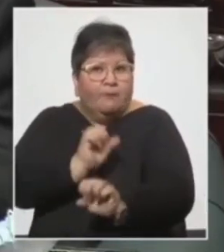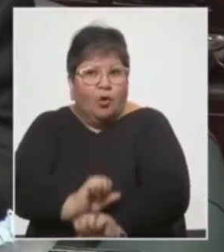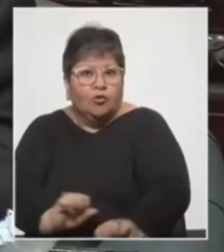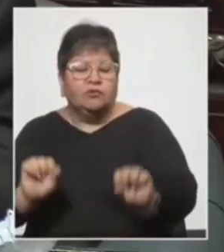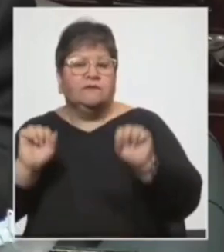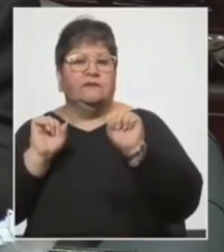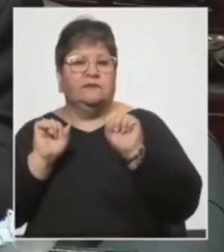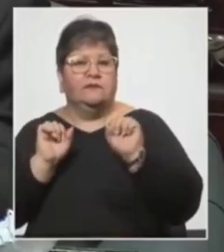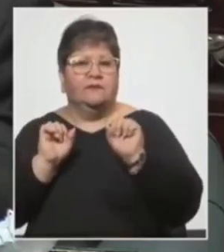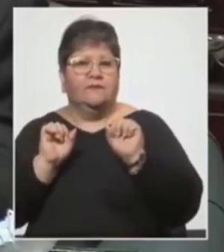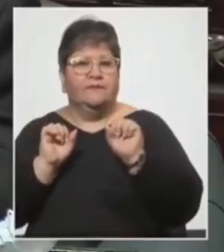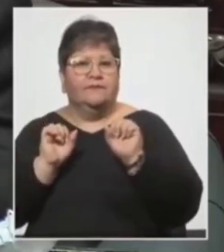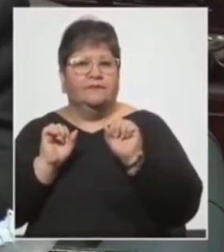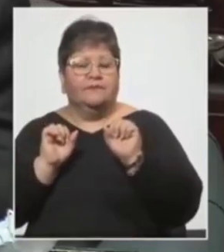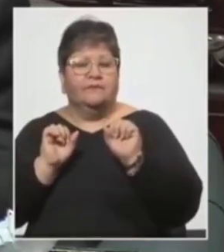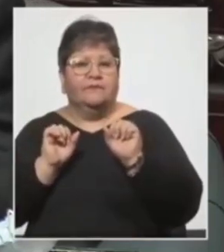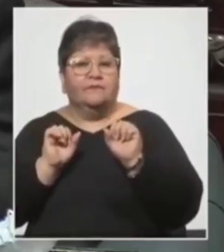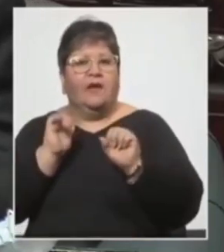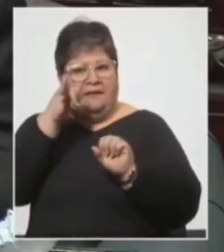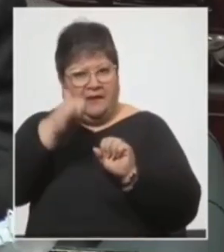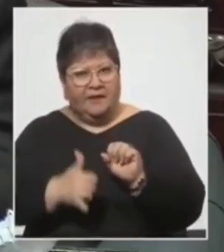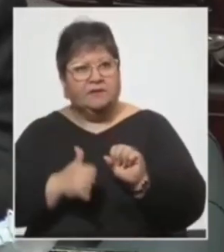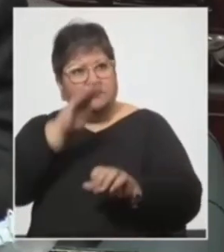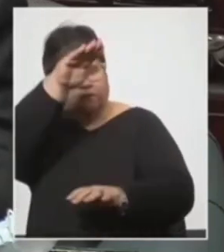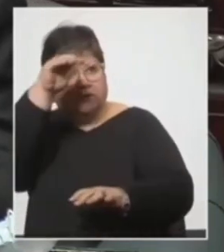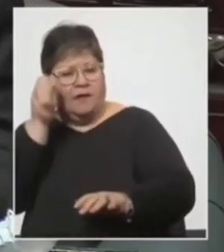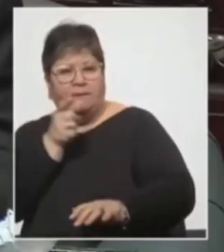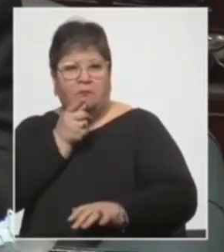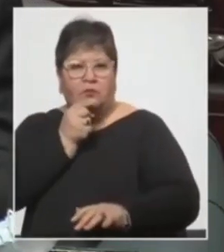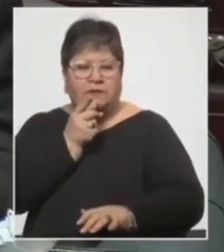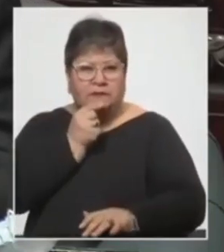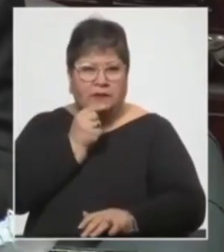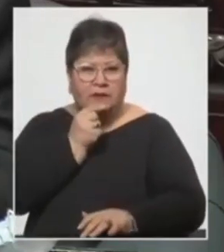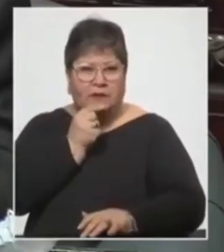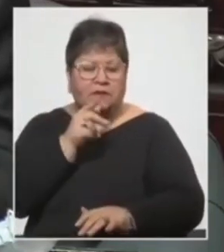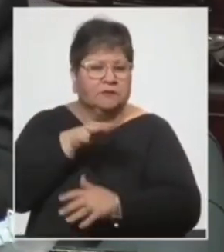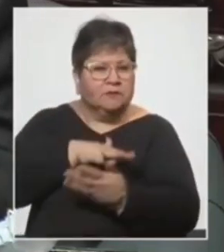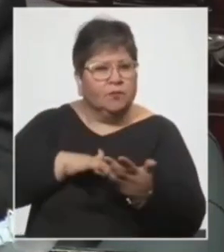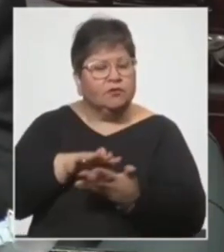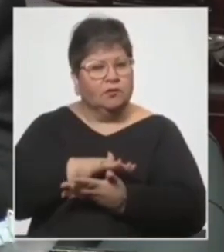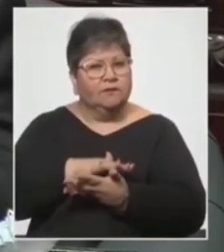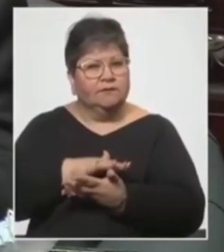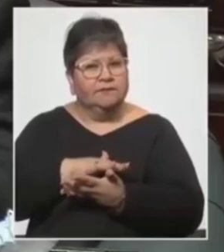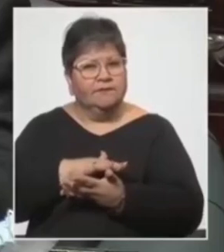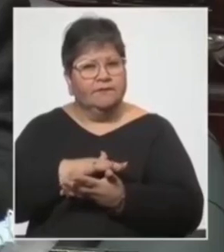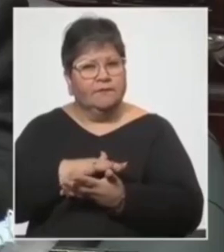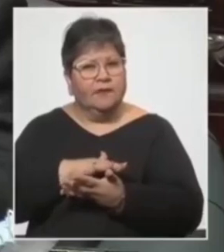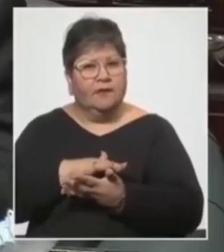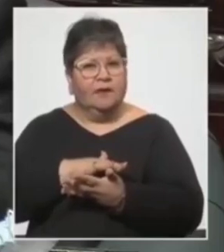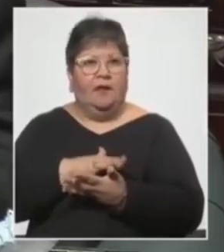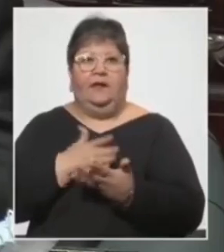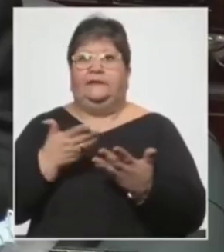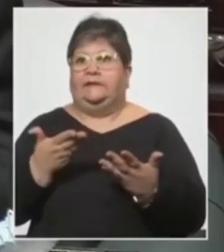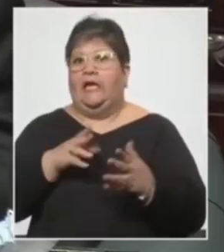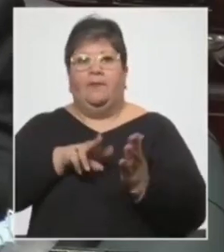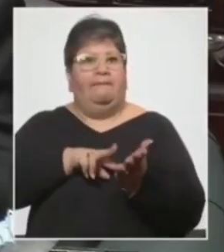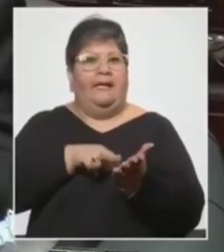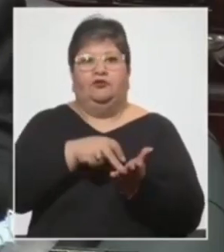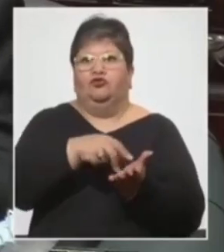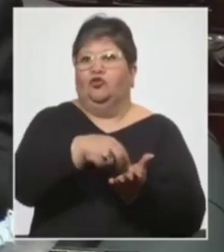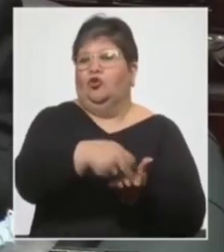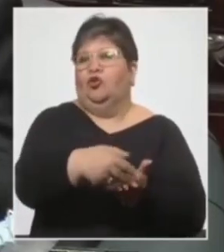de que se llame a la fuerza pública en circunstancias en que una vez recorridos determinados pasos